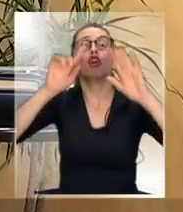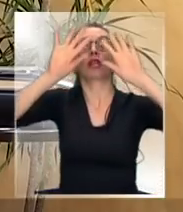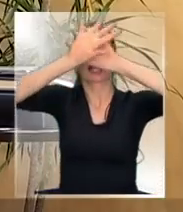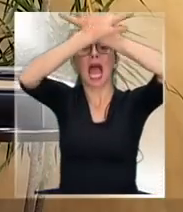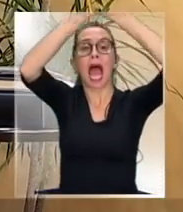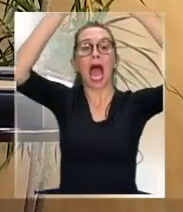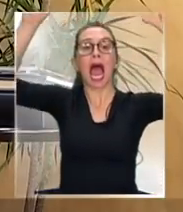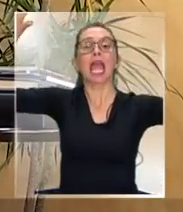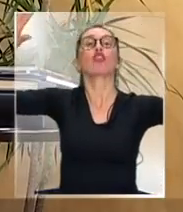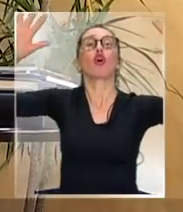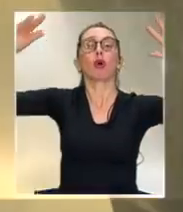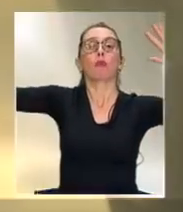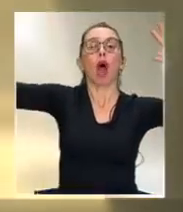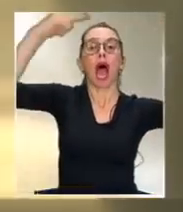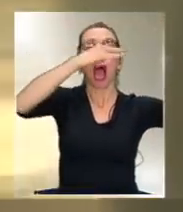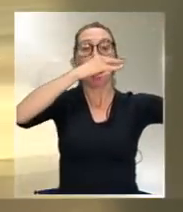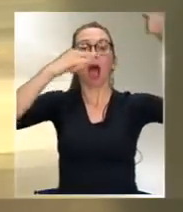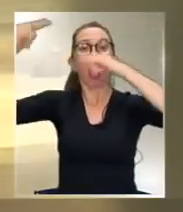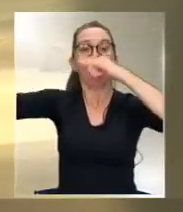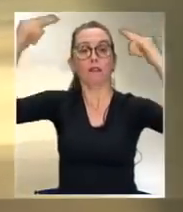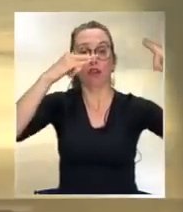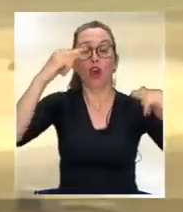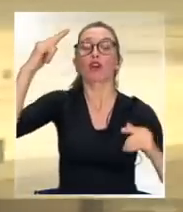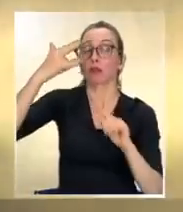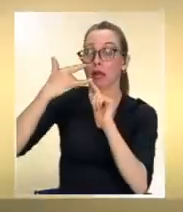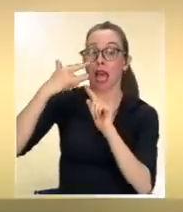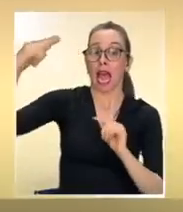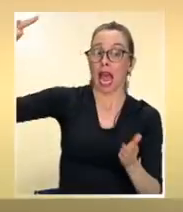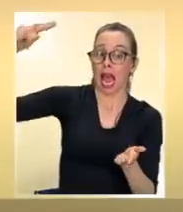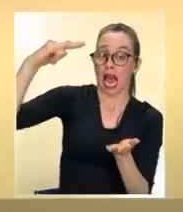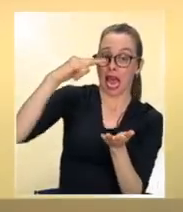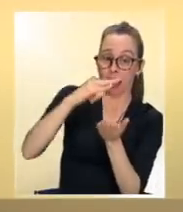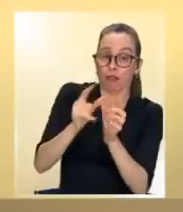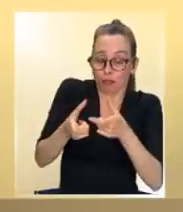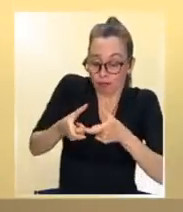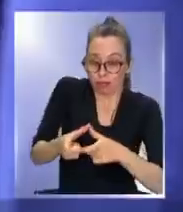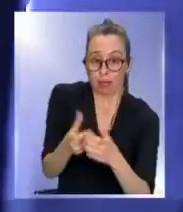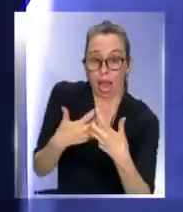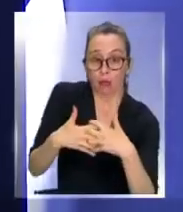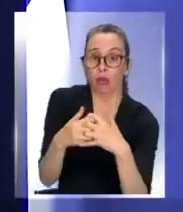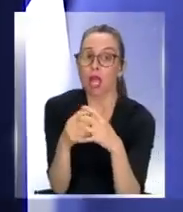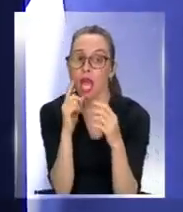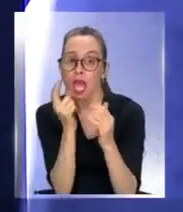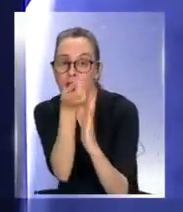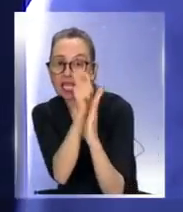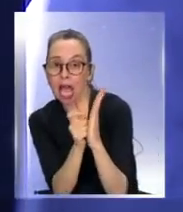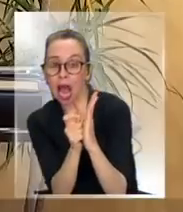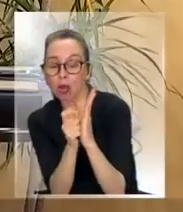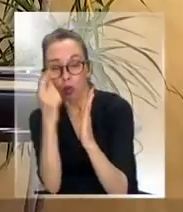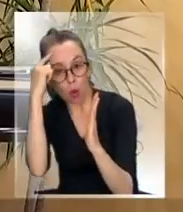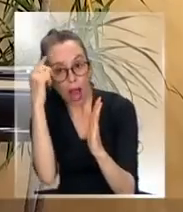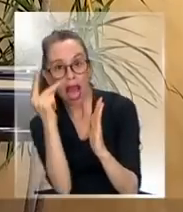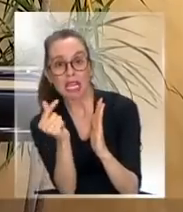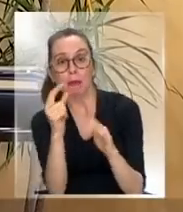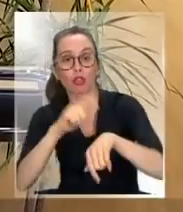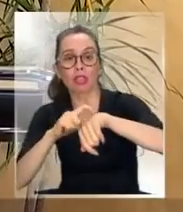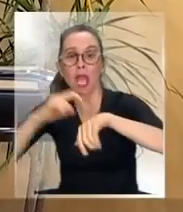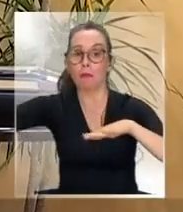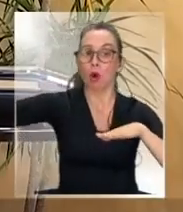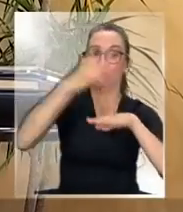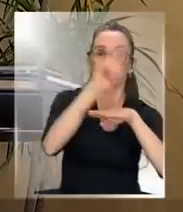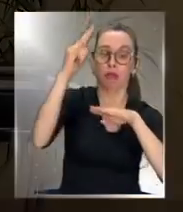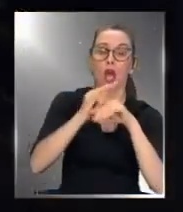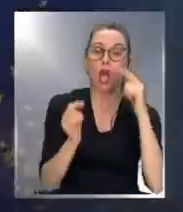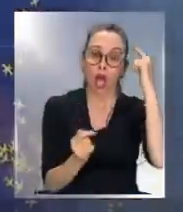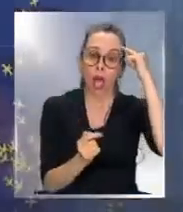la máquina puede calcular con mayor rapidez que lo que puede hacer la mente humana, ¿no es cierto? Todos los parámetros